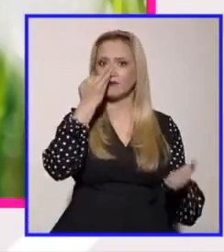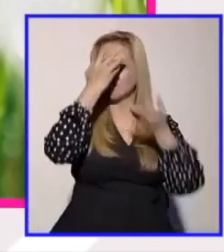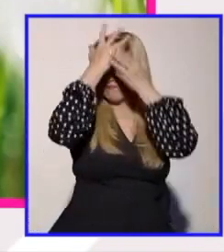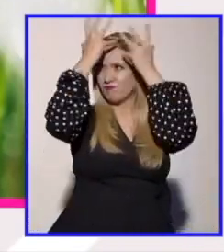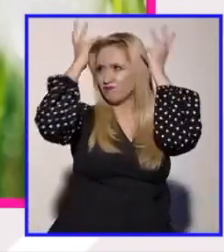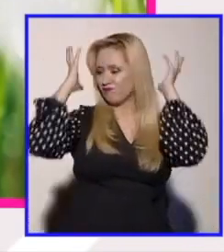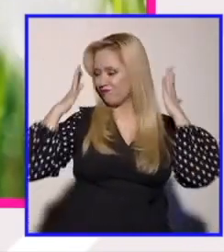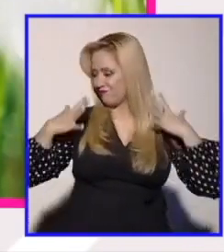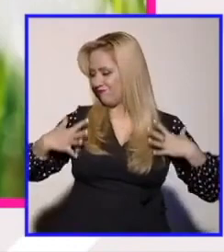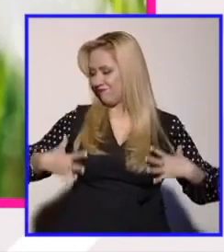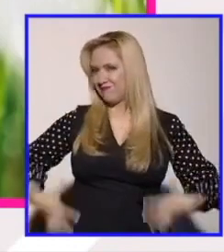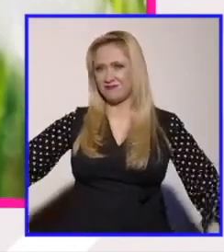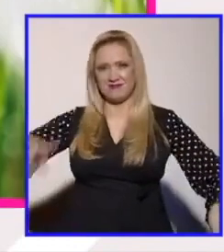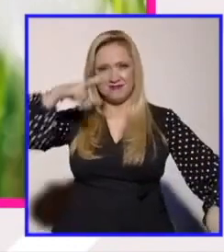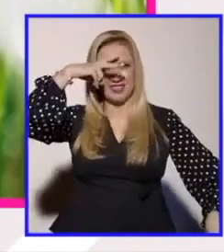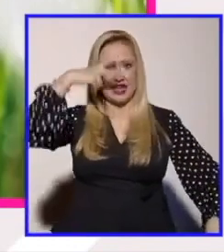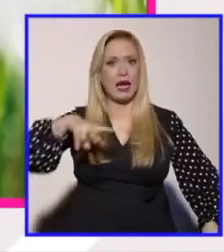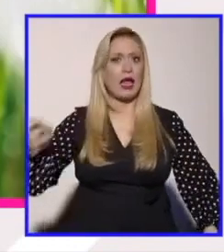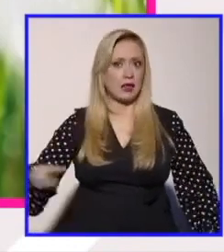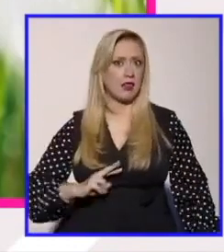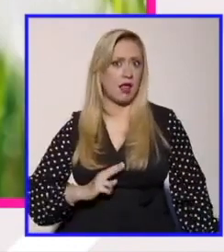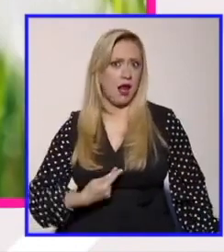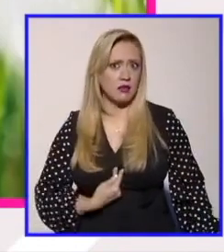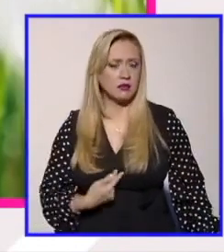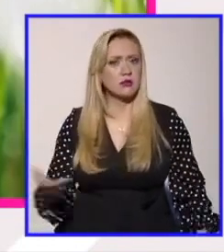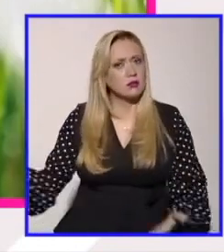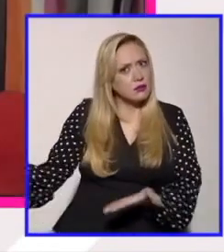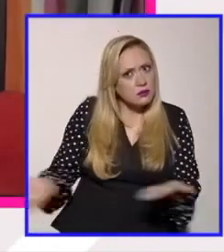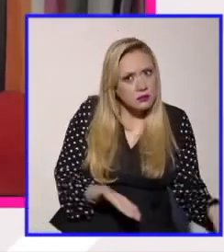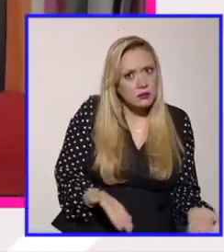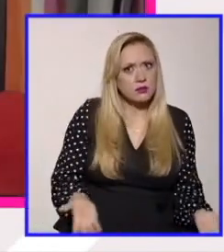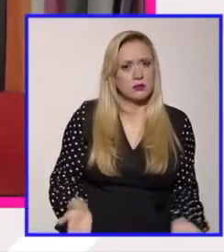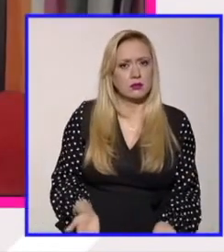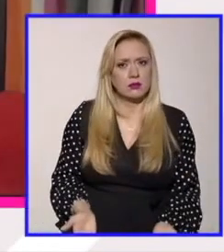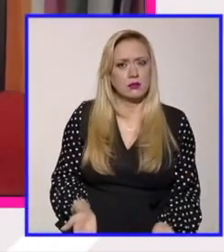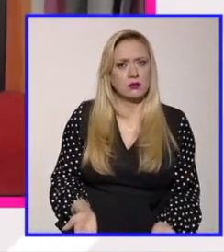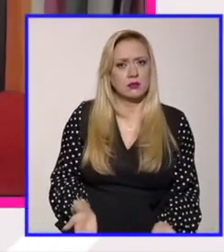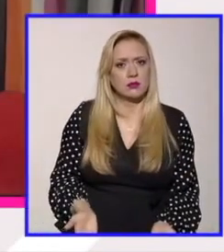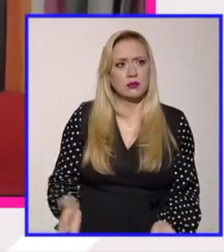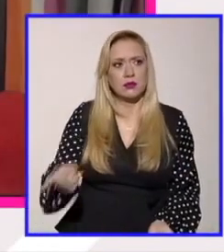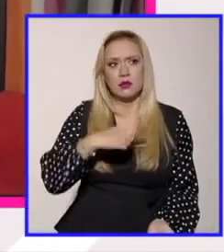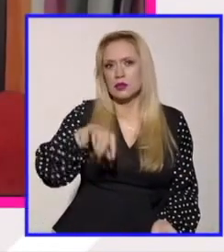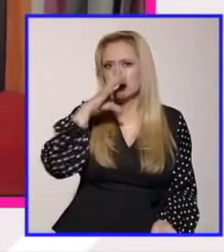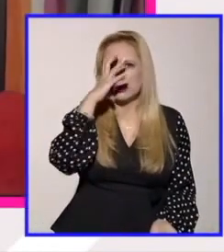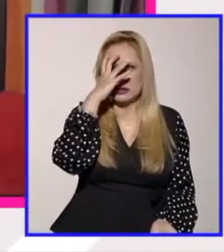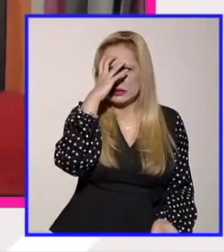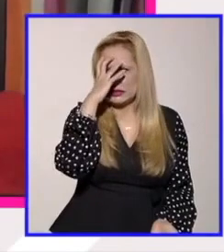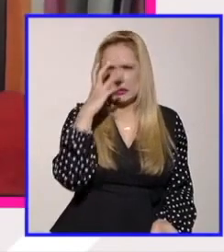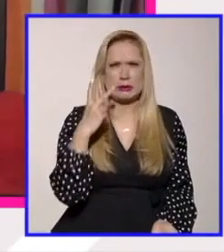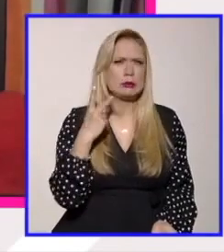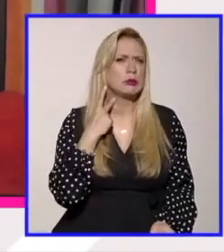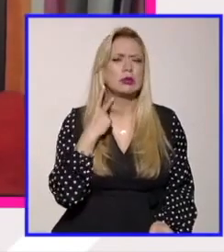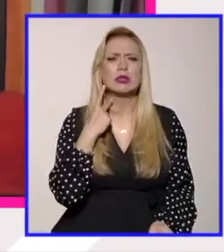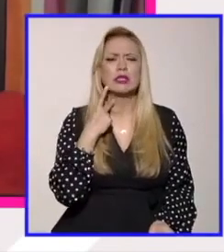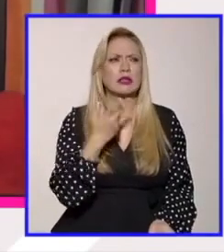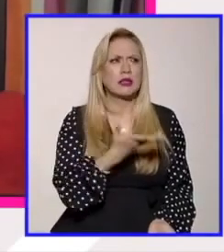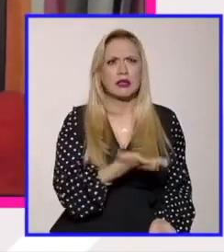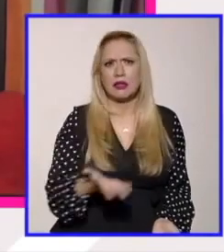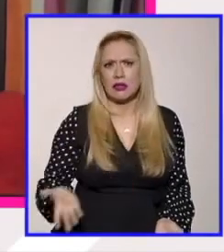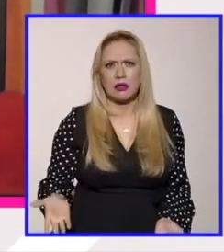usan este espacio y se usó digamos este penoso capítulo de la política mexicana para decir ahí está el borrado